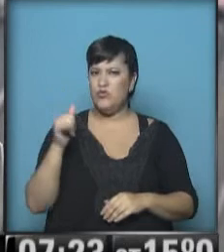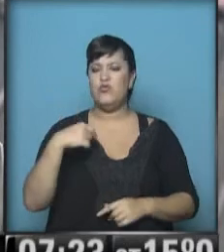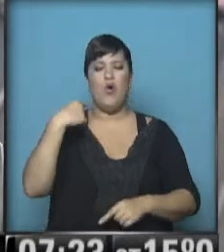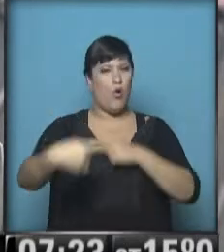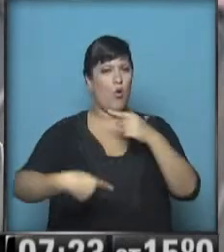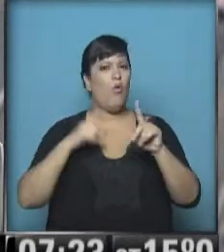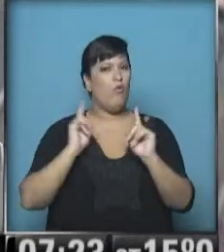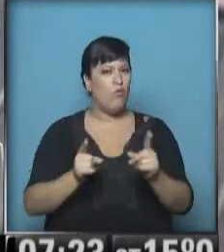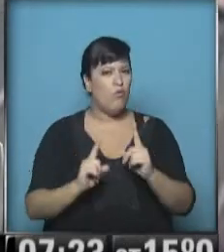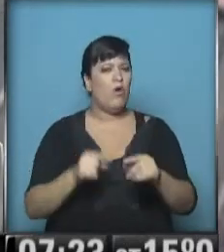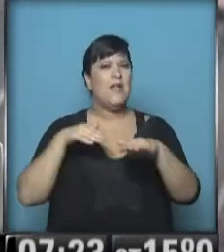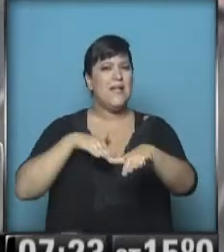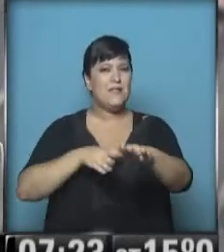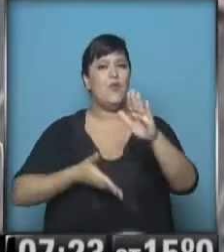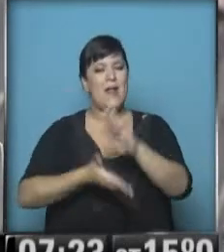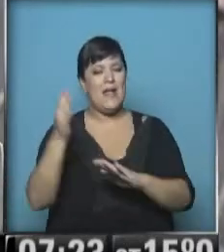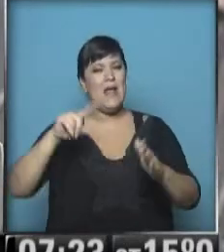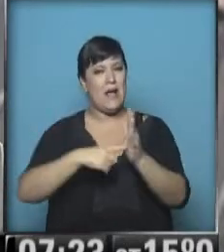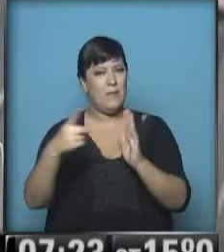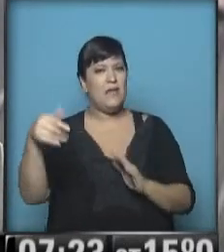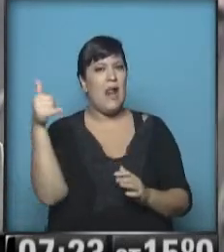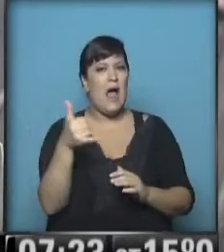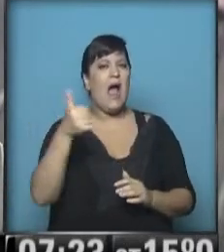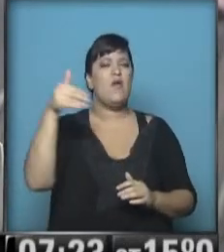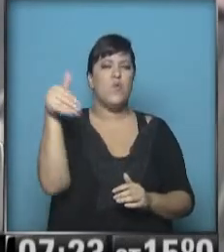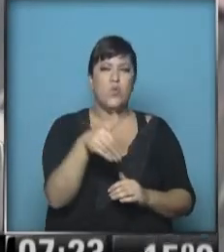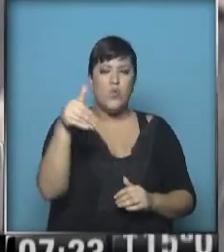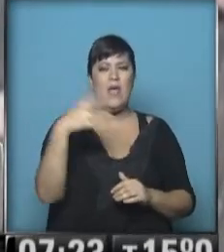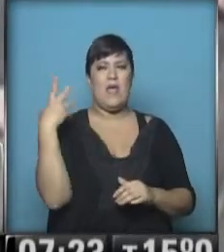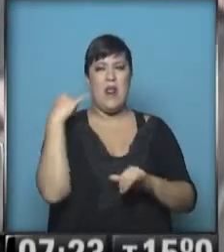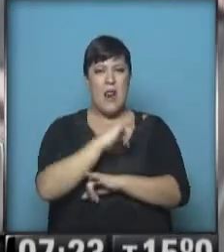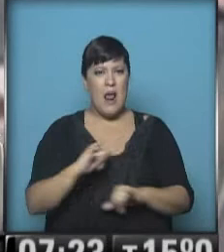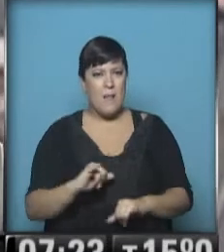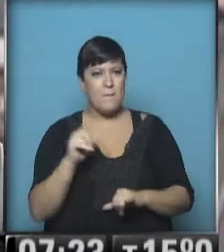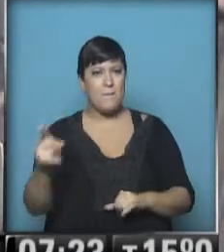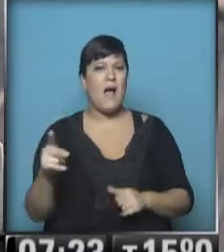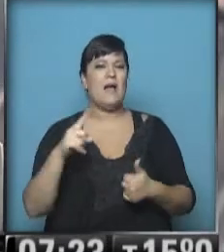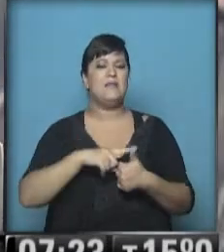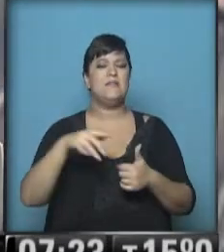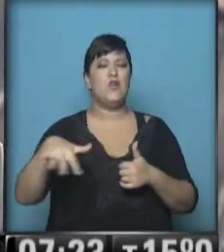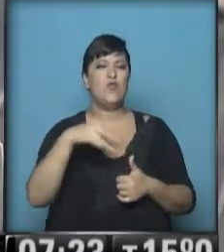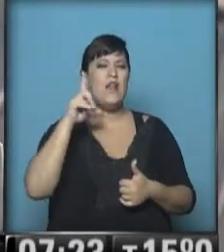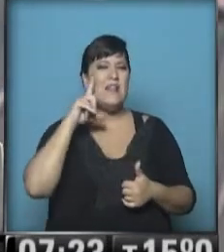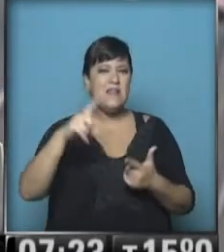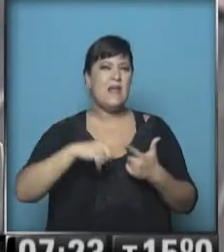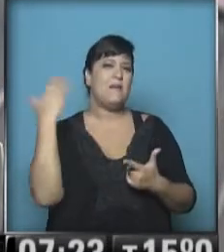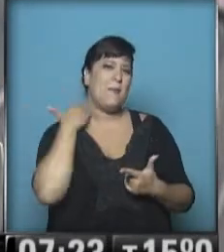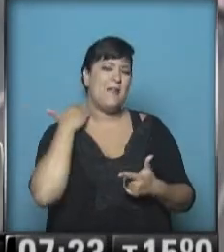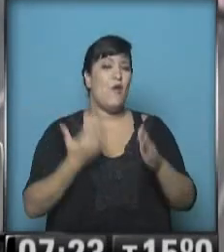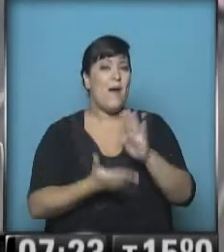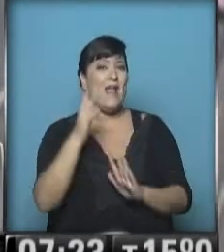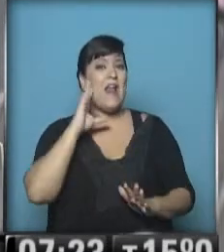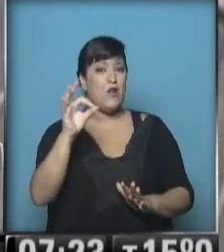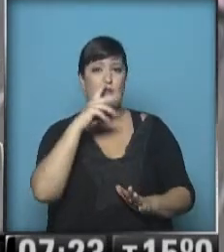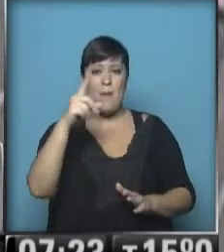incrementándose el tránsito hacia Capital. Ya hay demoras en Avenida General Paz. Prácticamente zona de liñers y mataderos hacia el Río de la Plata.